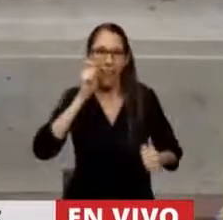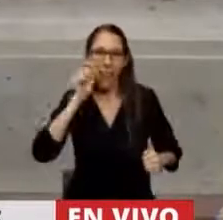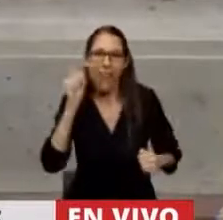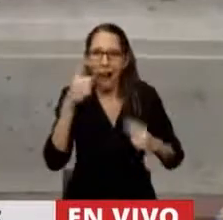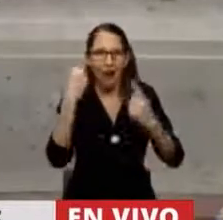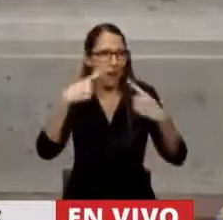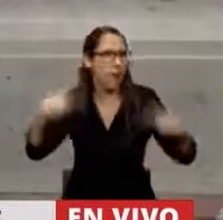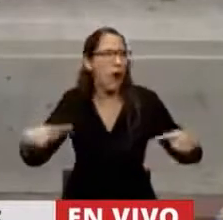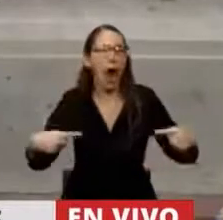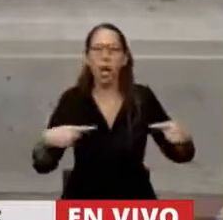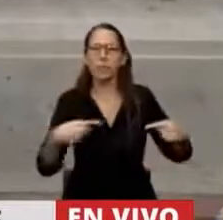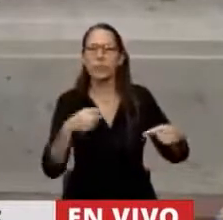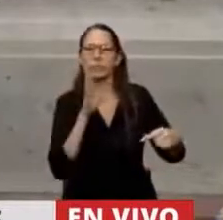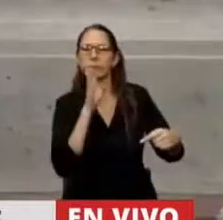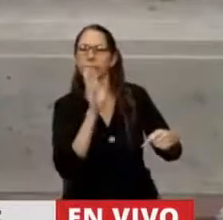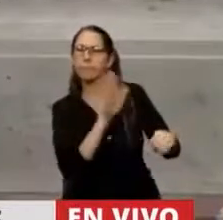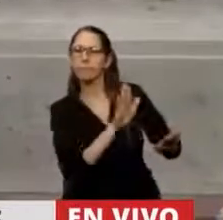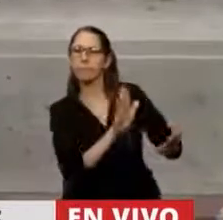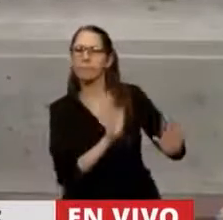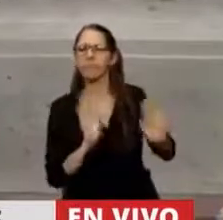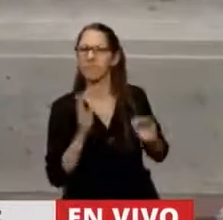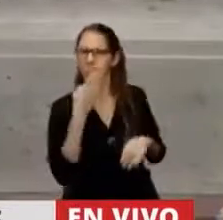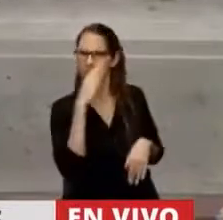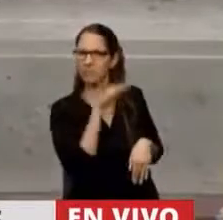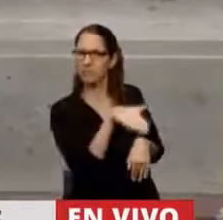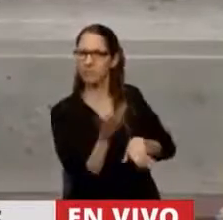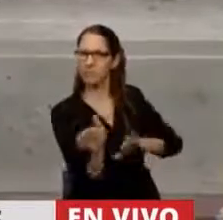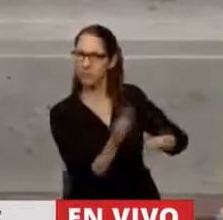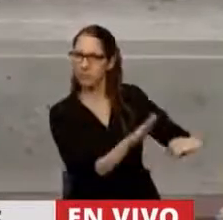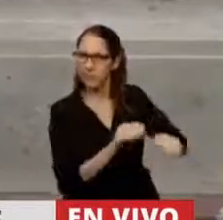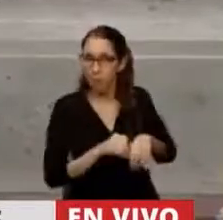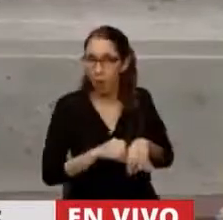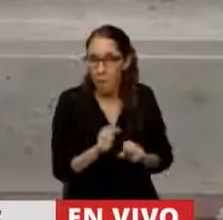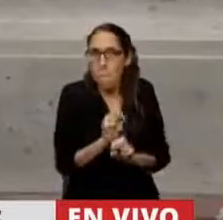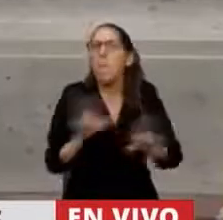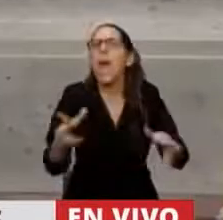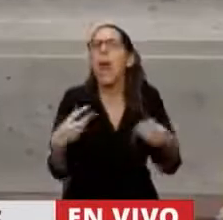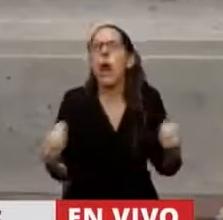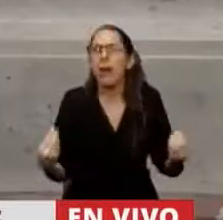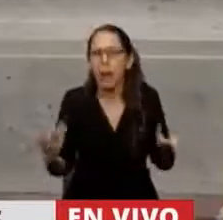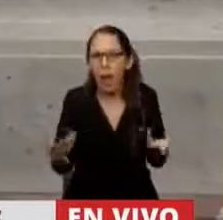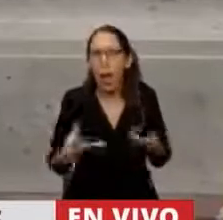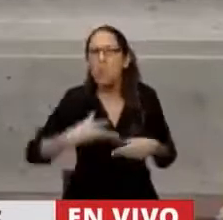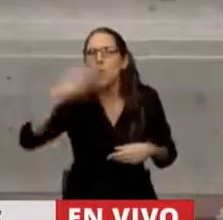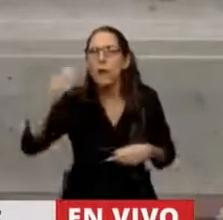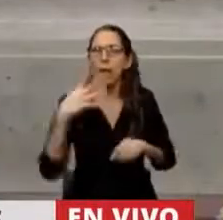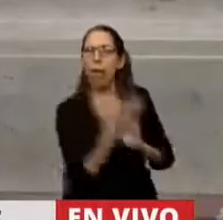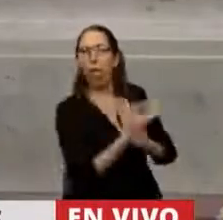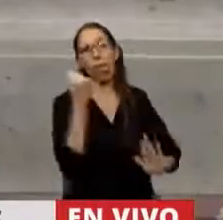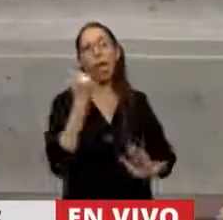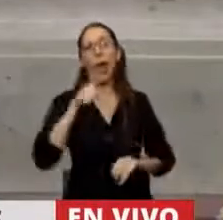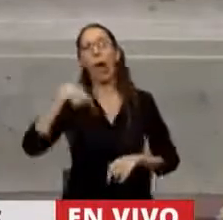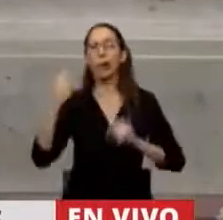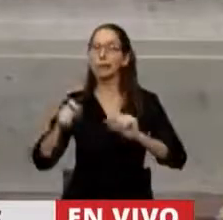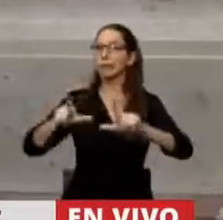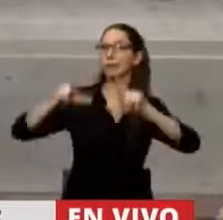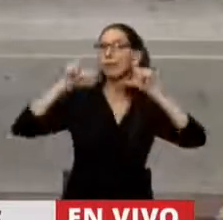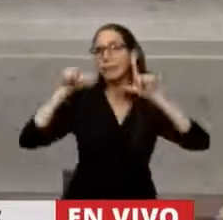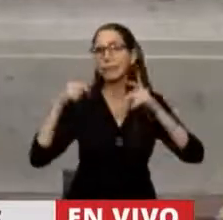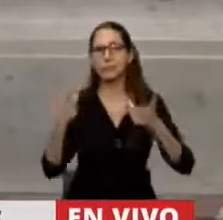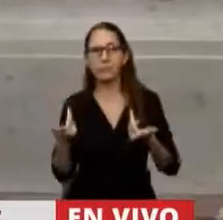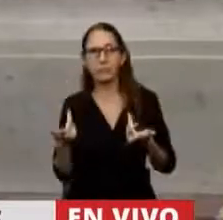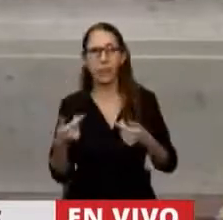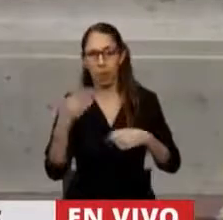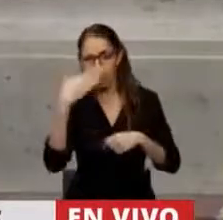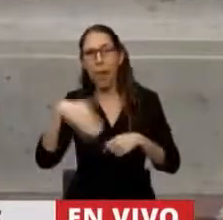son silenciados y peor aún, muchas veces expropiados por otros cuyos nombres